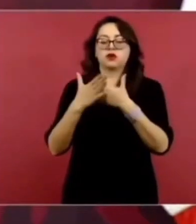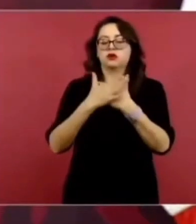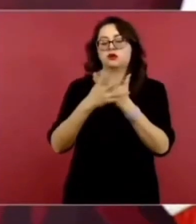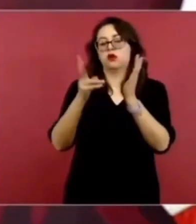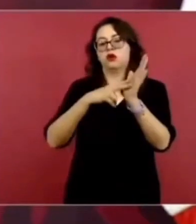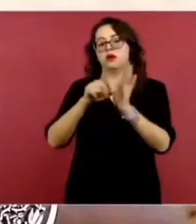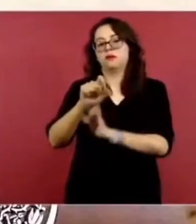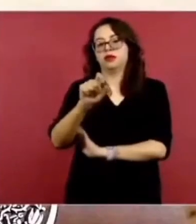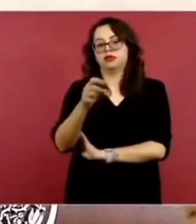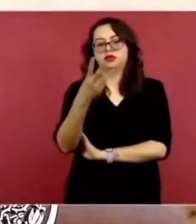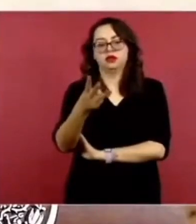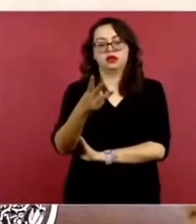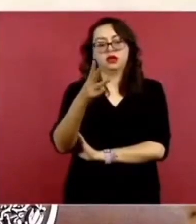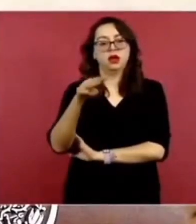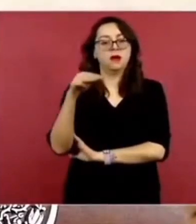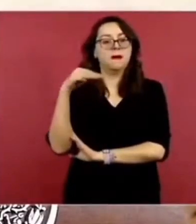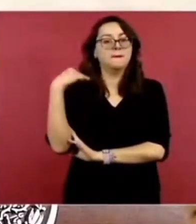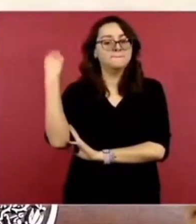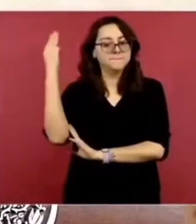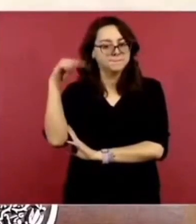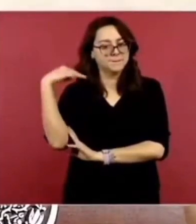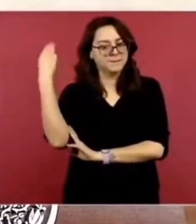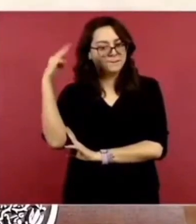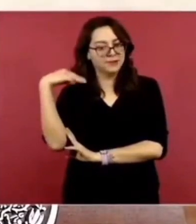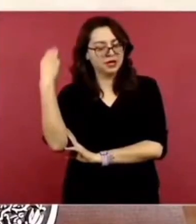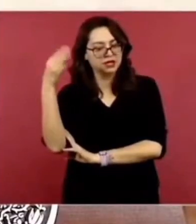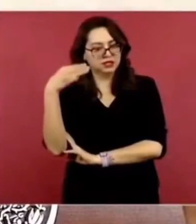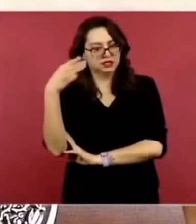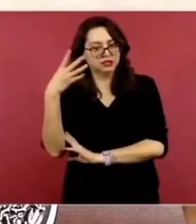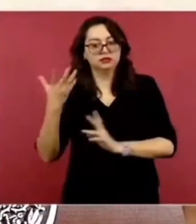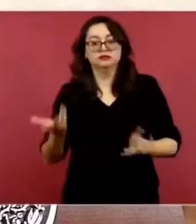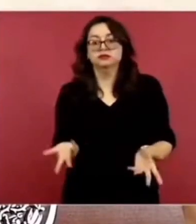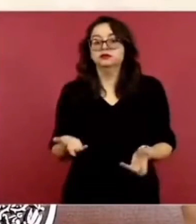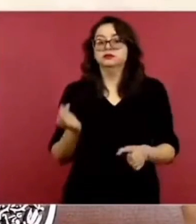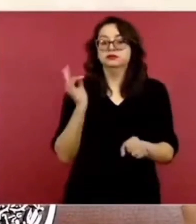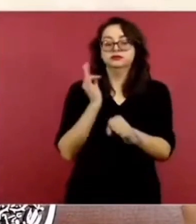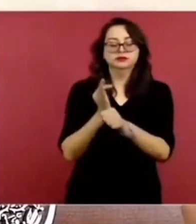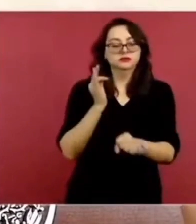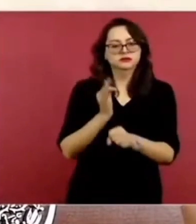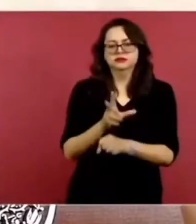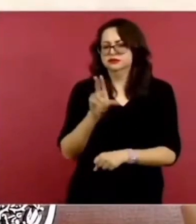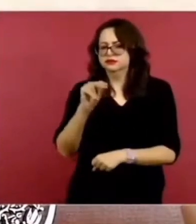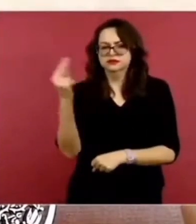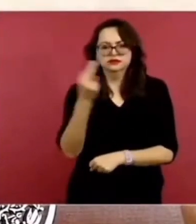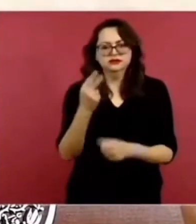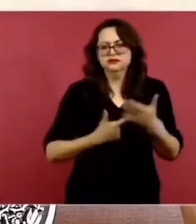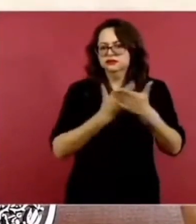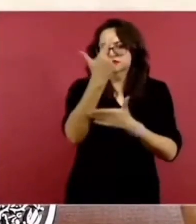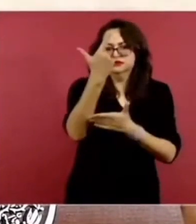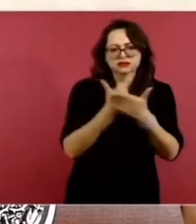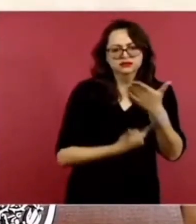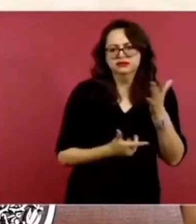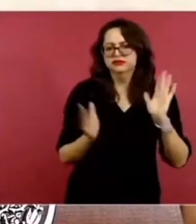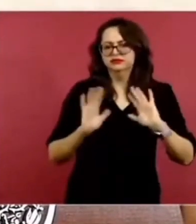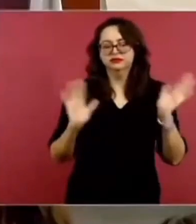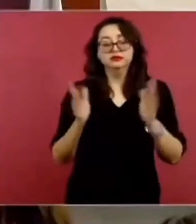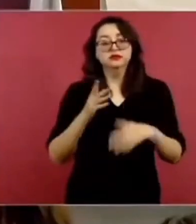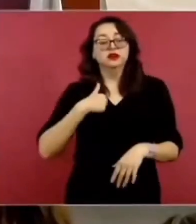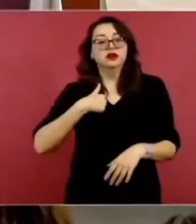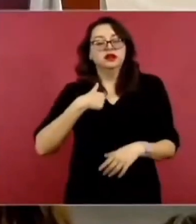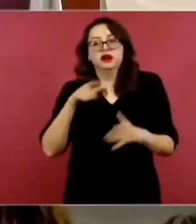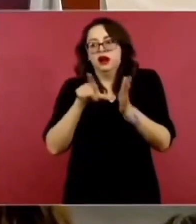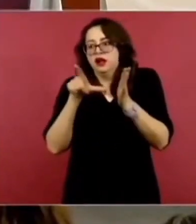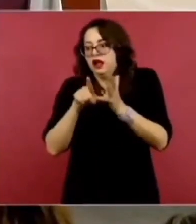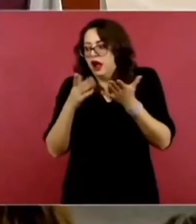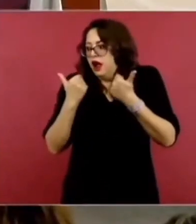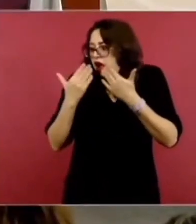Entonces, ahora, sin necesidad de llevar nada de identificación, si se va a un centro de salud, a